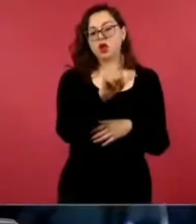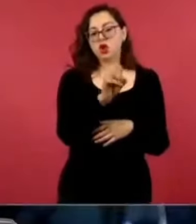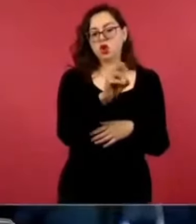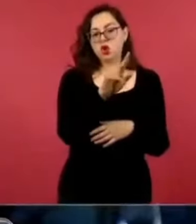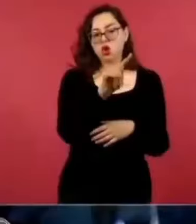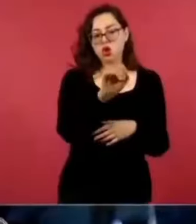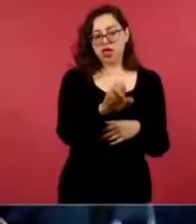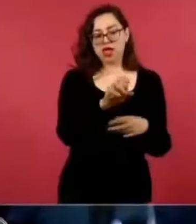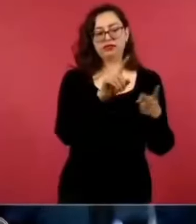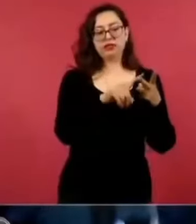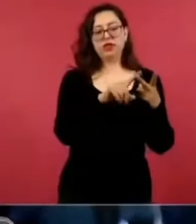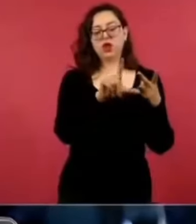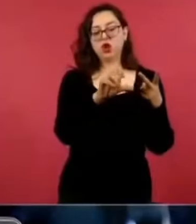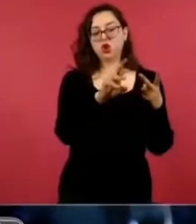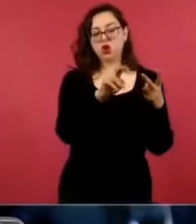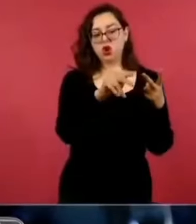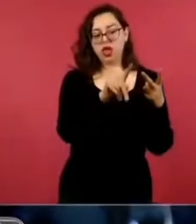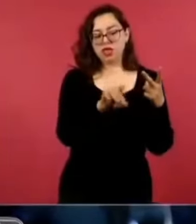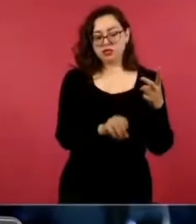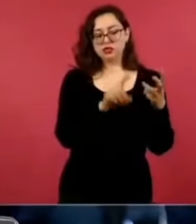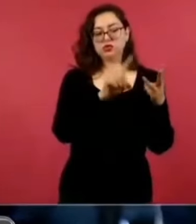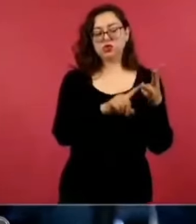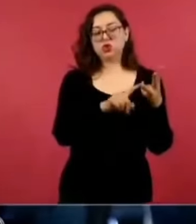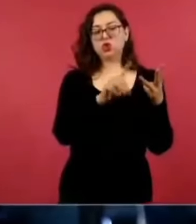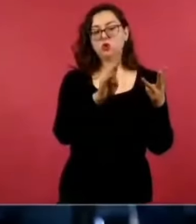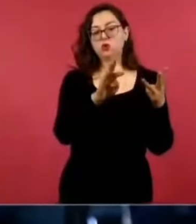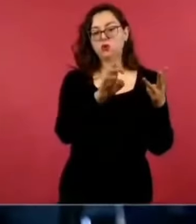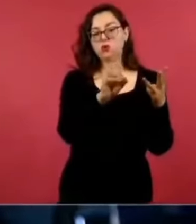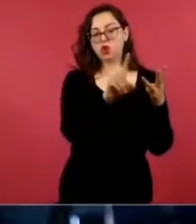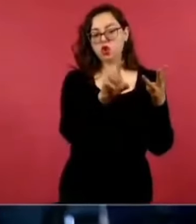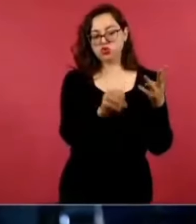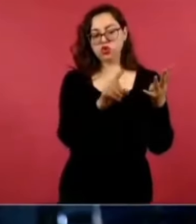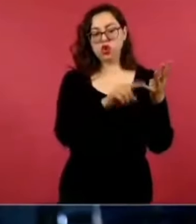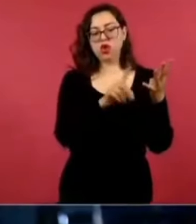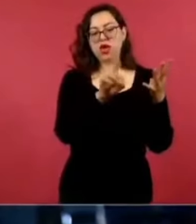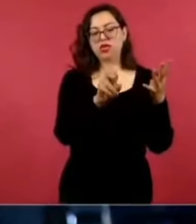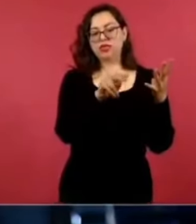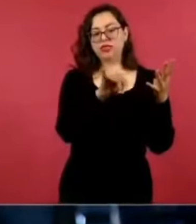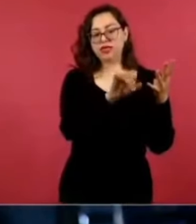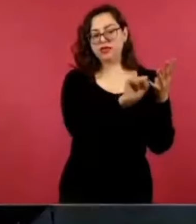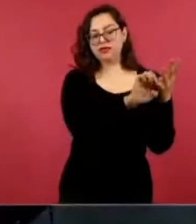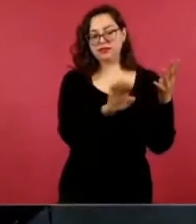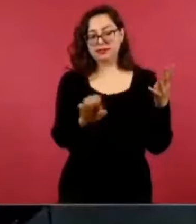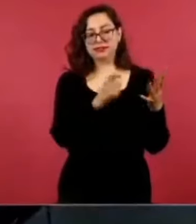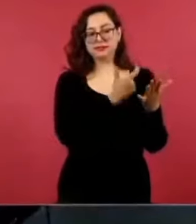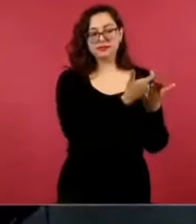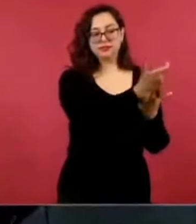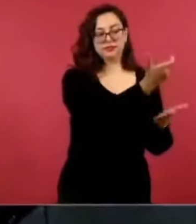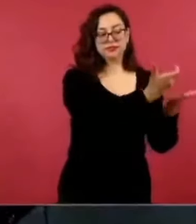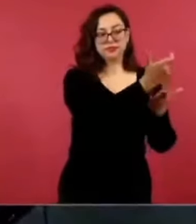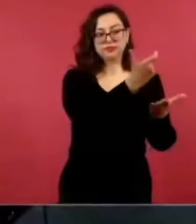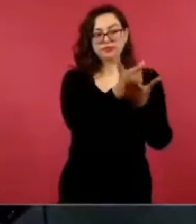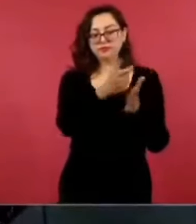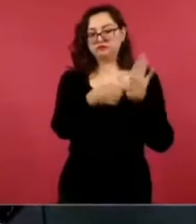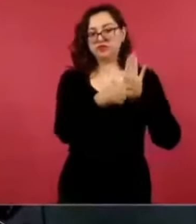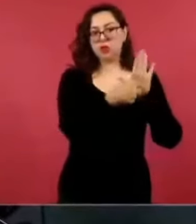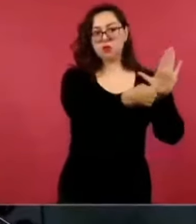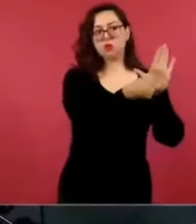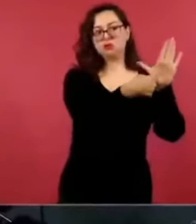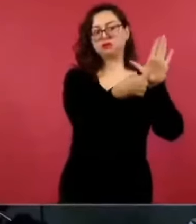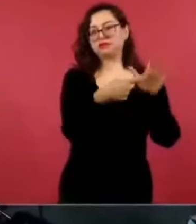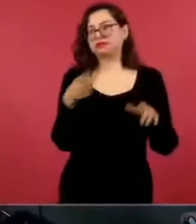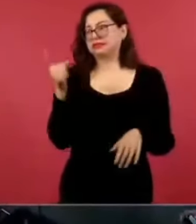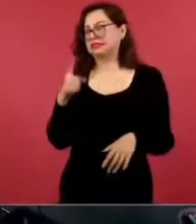Trujillo Broso y a Denis Dreser. Y el propio Córdoba dijo que el suyo era un gobierno autoritario y que la